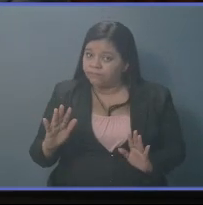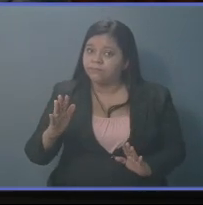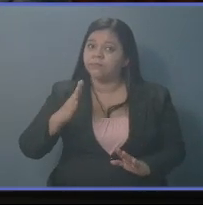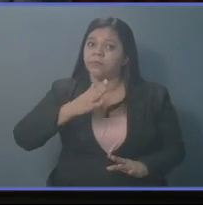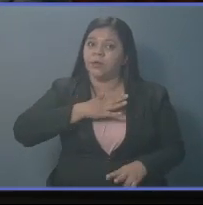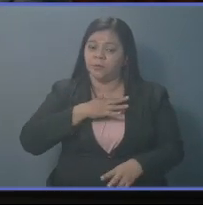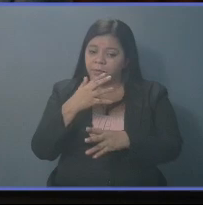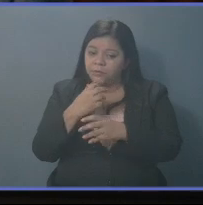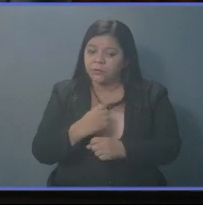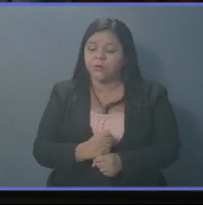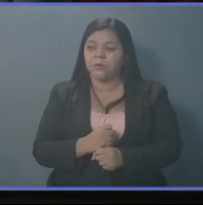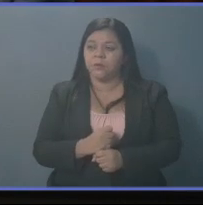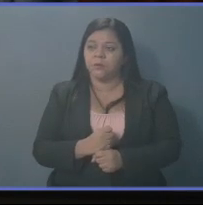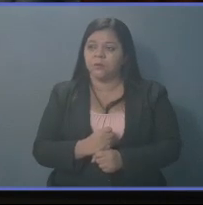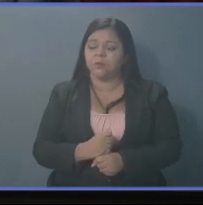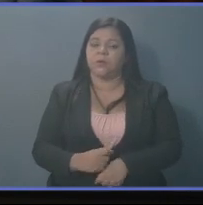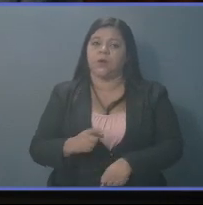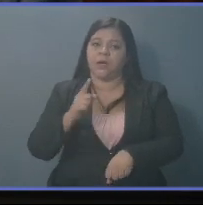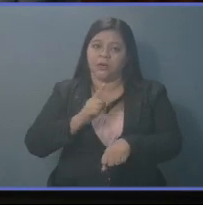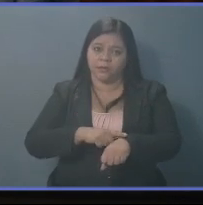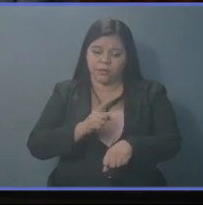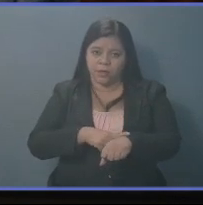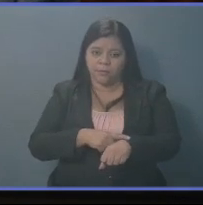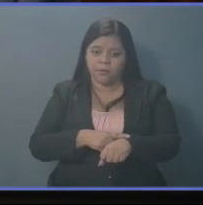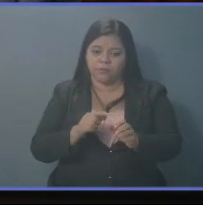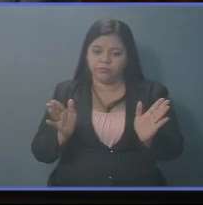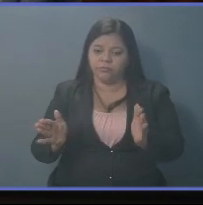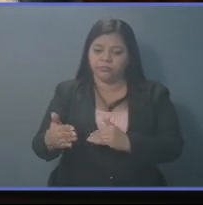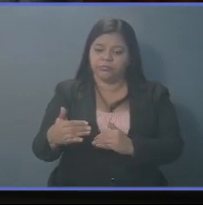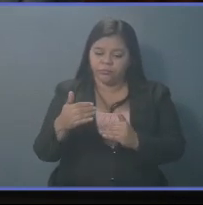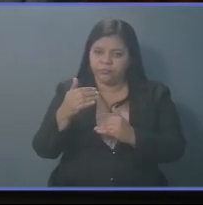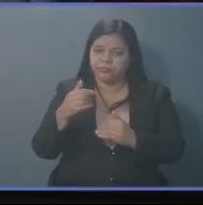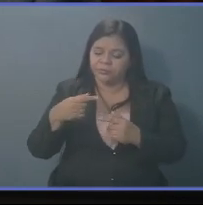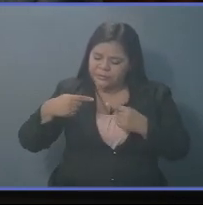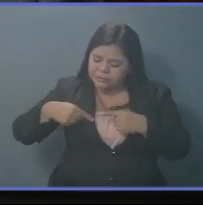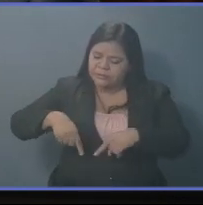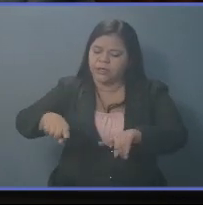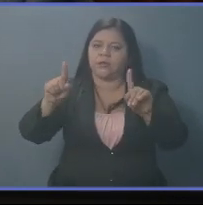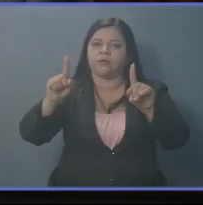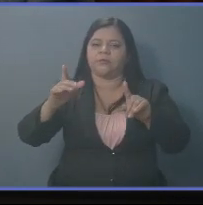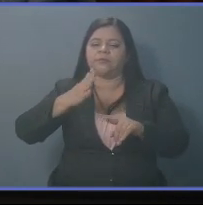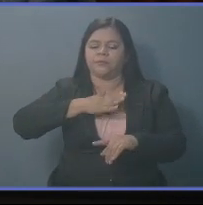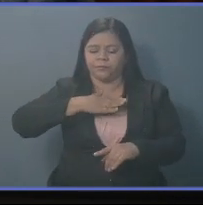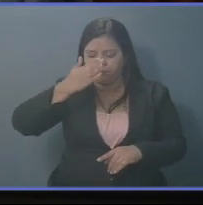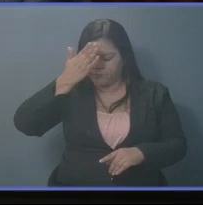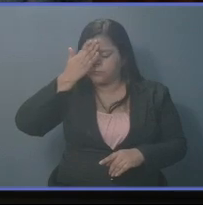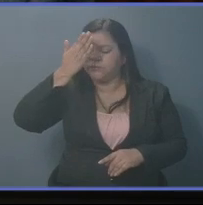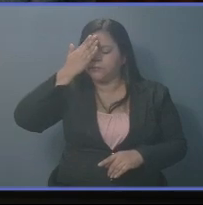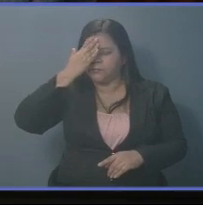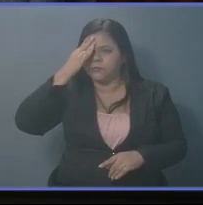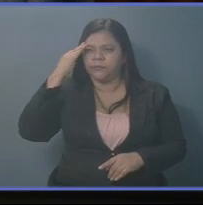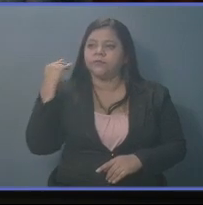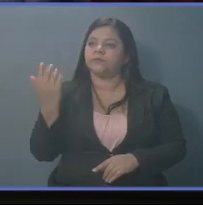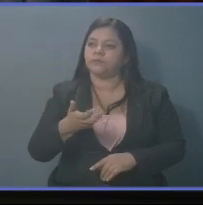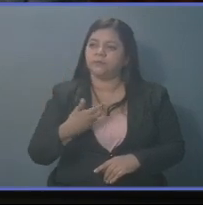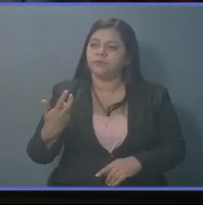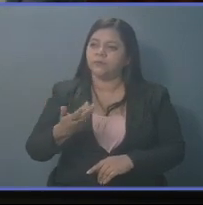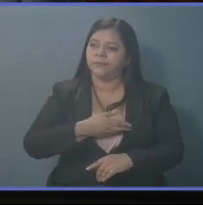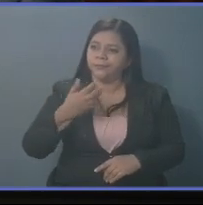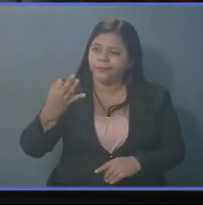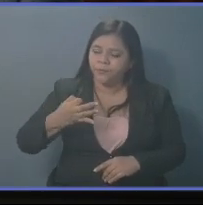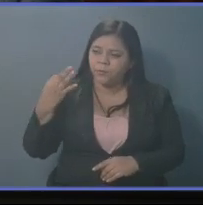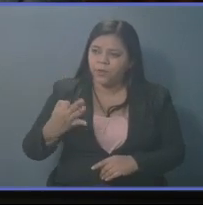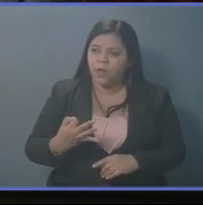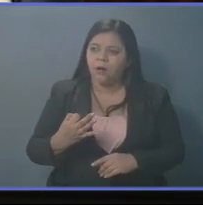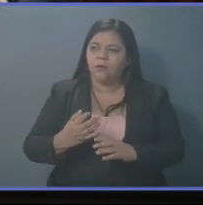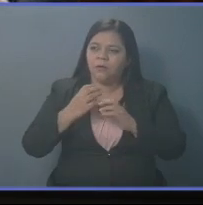es que la cuarentena continúa y estamos conscientes que debemos de guardar todas